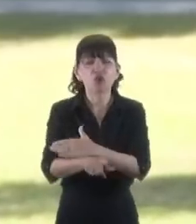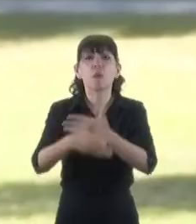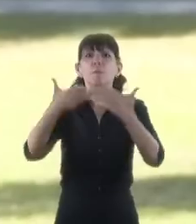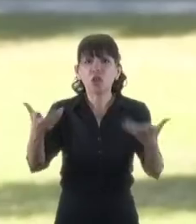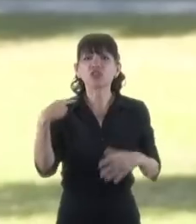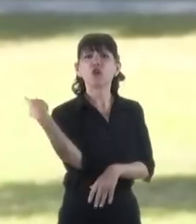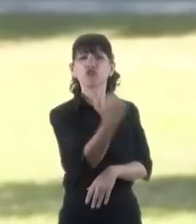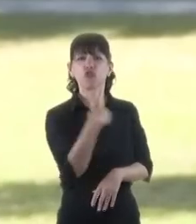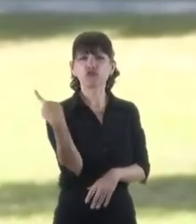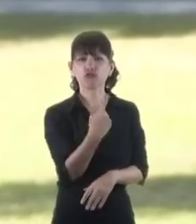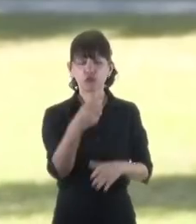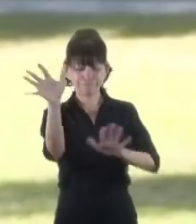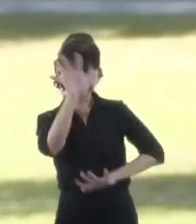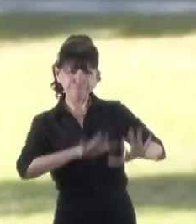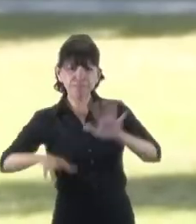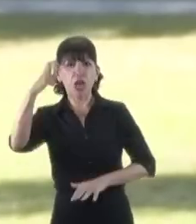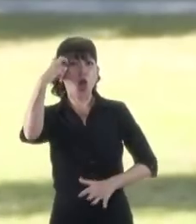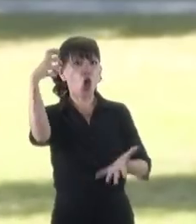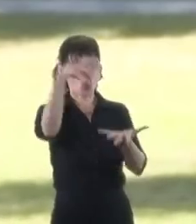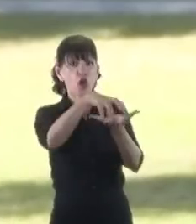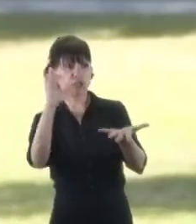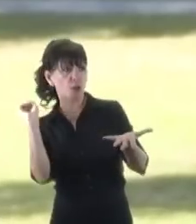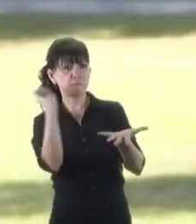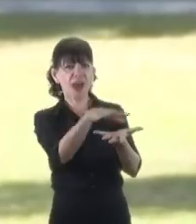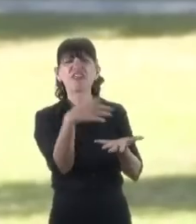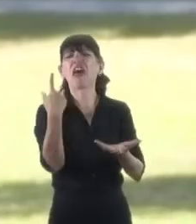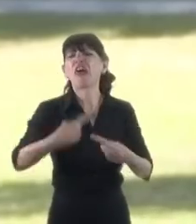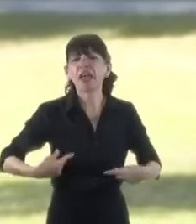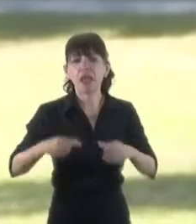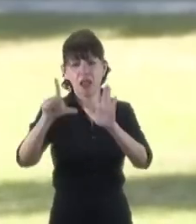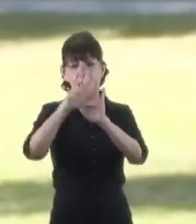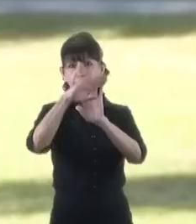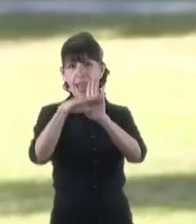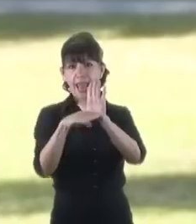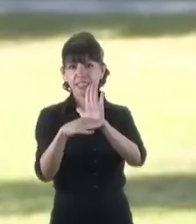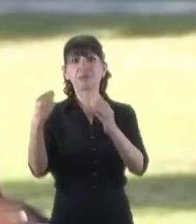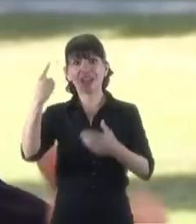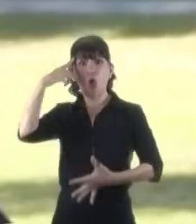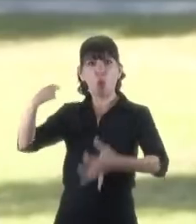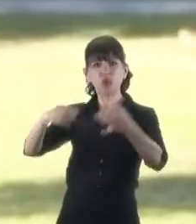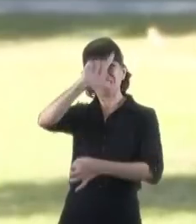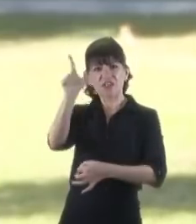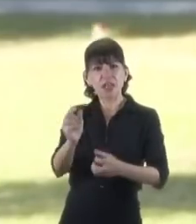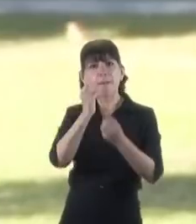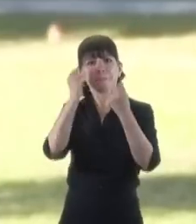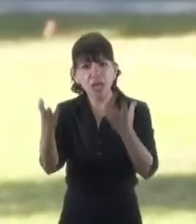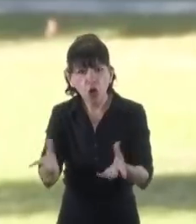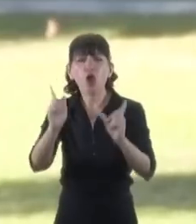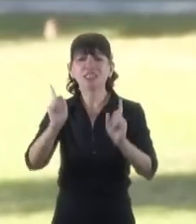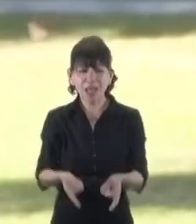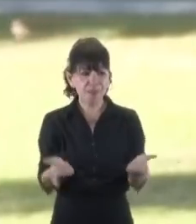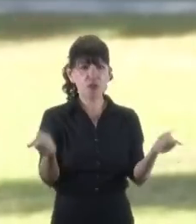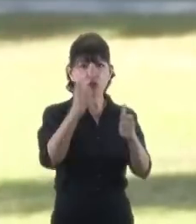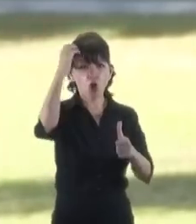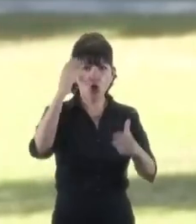al Congreso de la Nación las leyes para mejorar el funcionamiento de la justicia federal, la reforma del Consejo de la Magistratura,